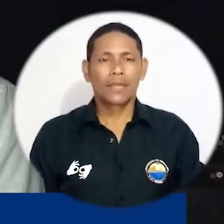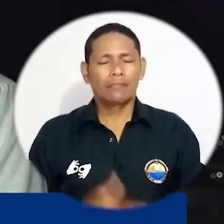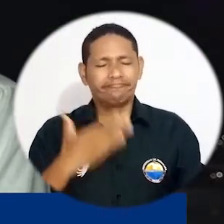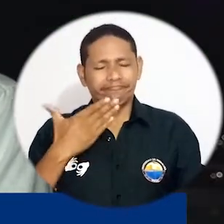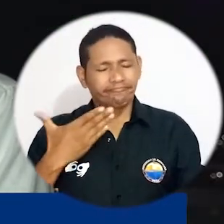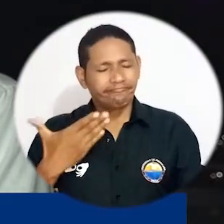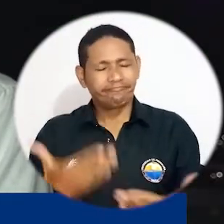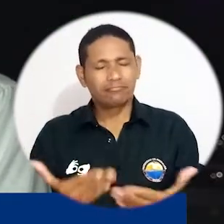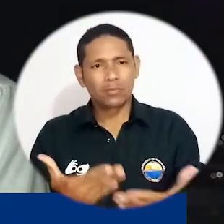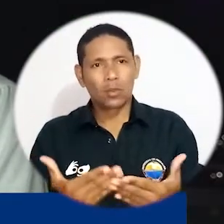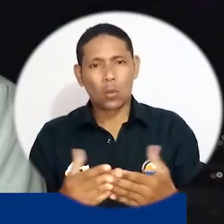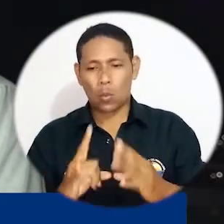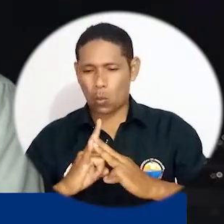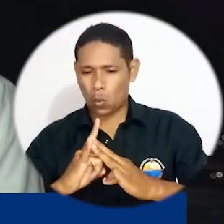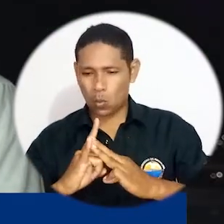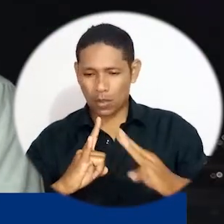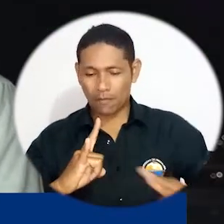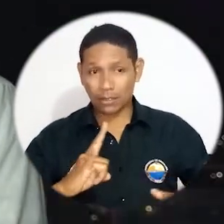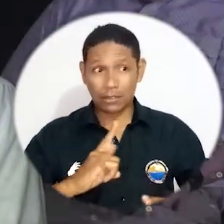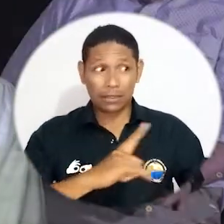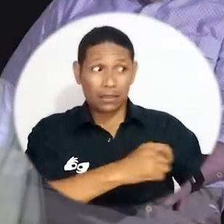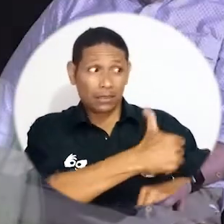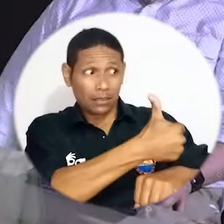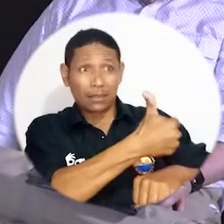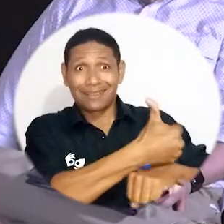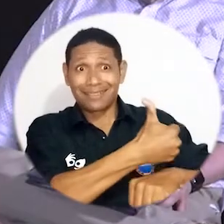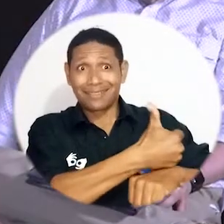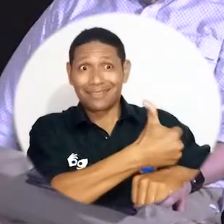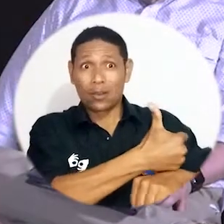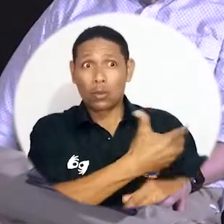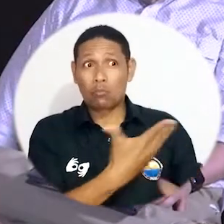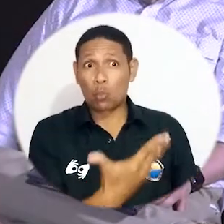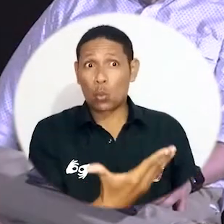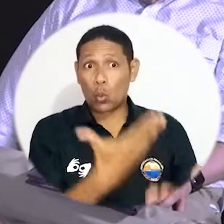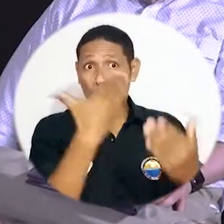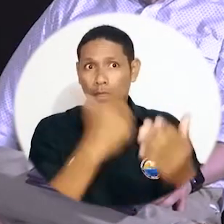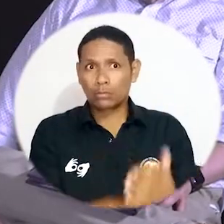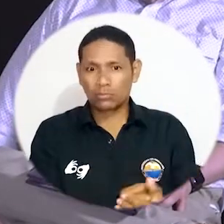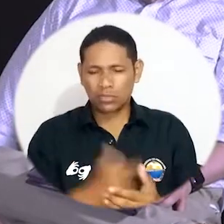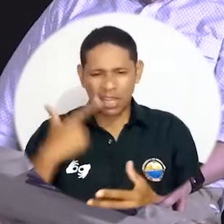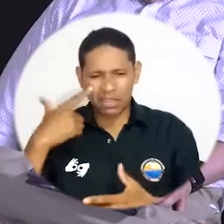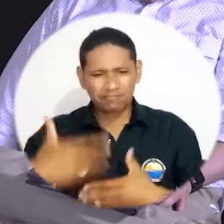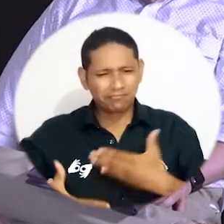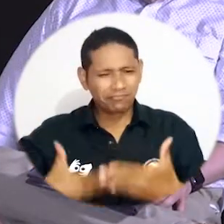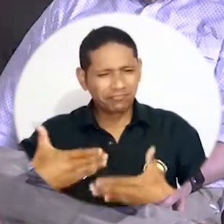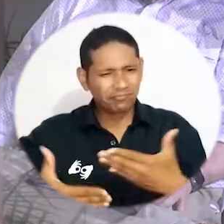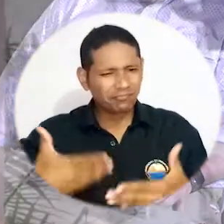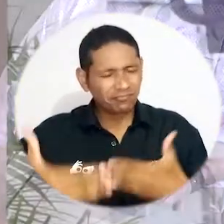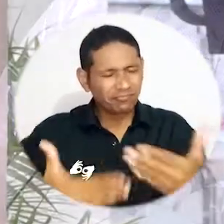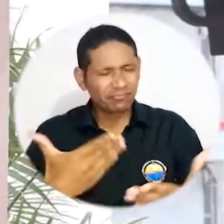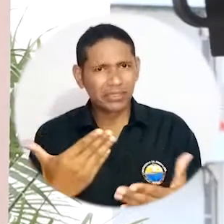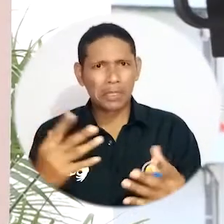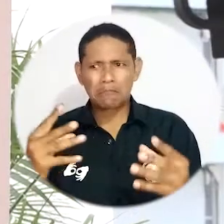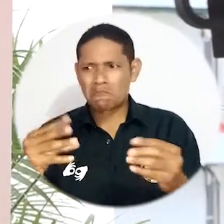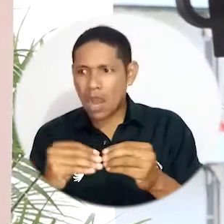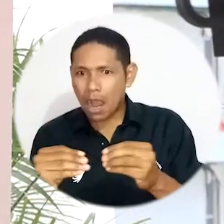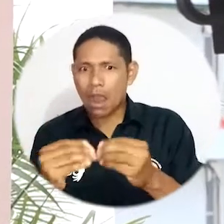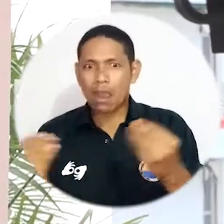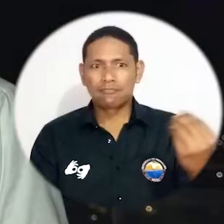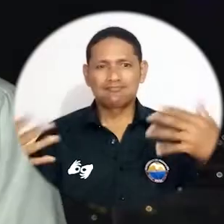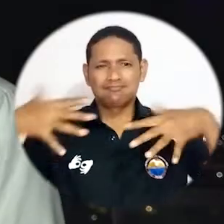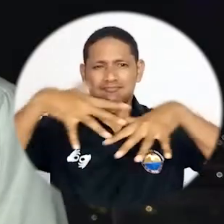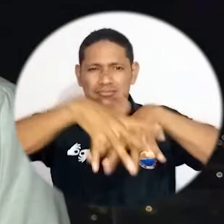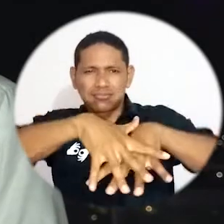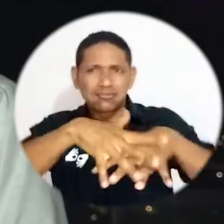Agradecemos el compromiso de la Universidad del Magdalena en cabeza de la rectoría. Todo lo que se ha ido desarrollando conjuntamente de